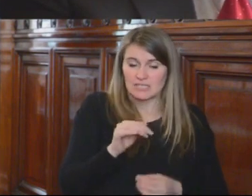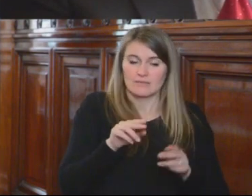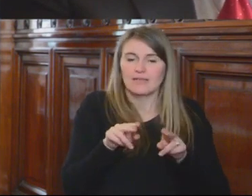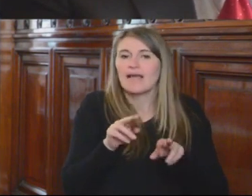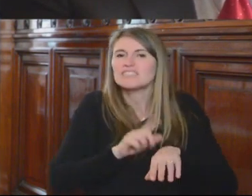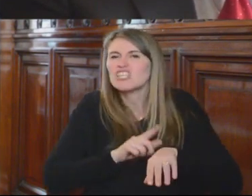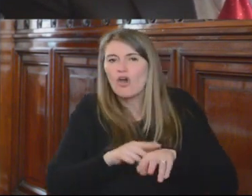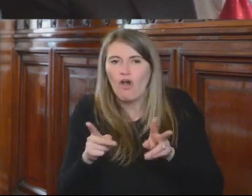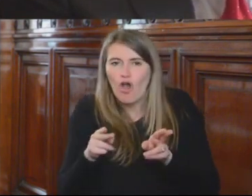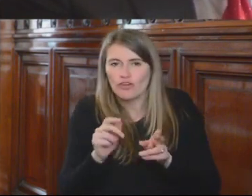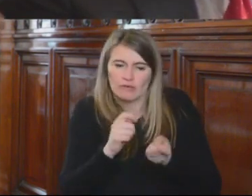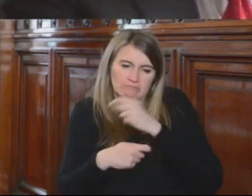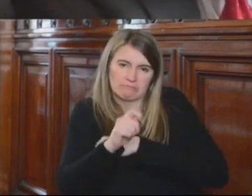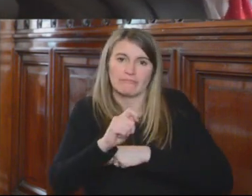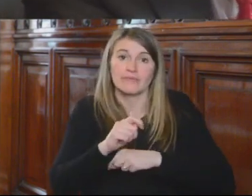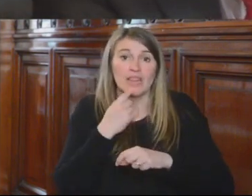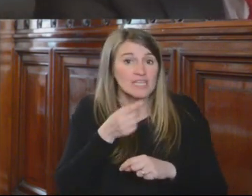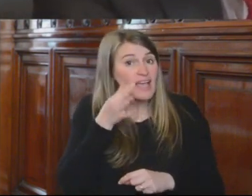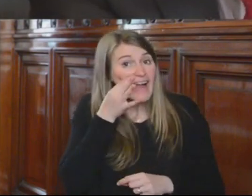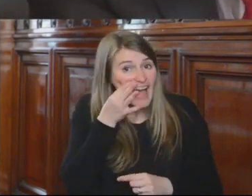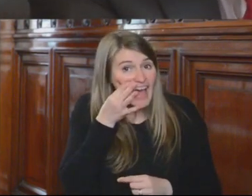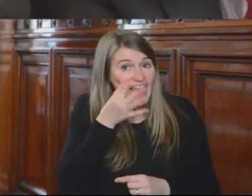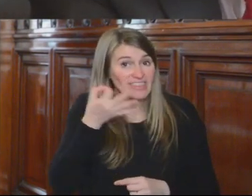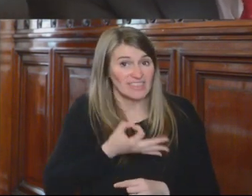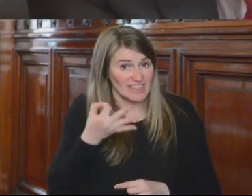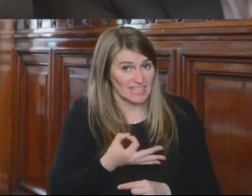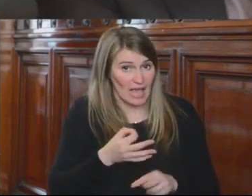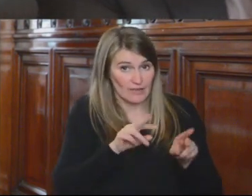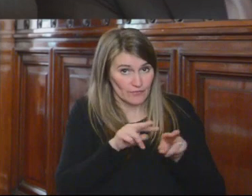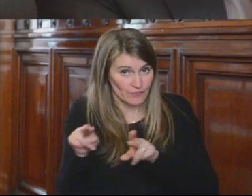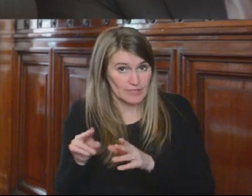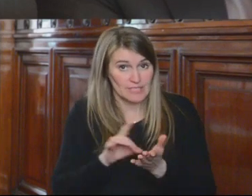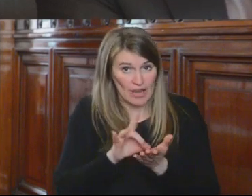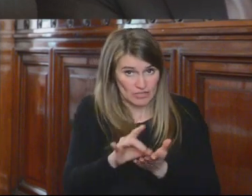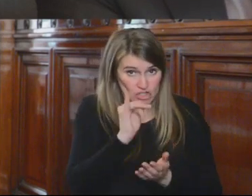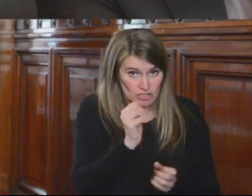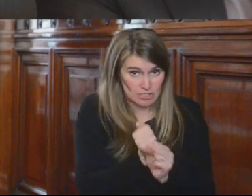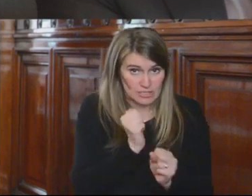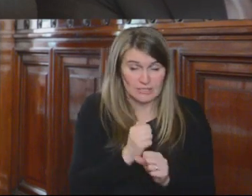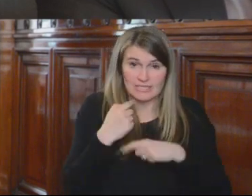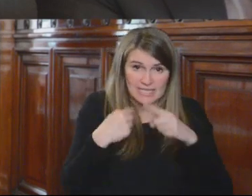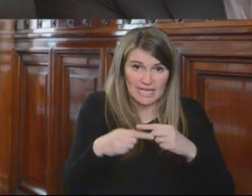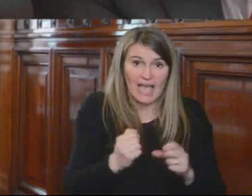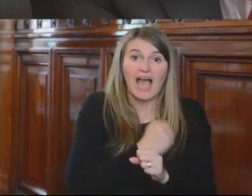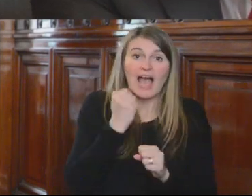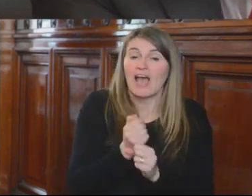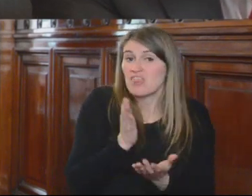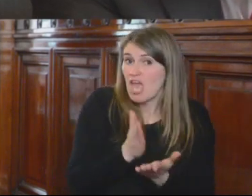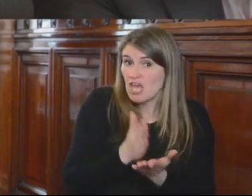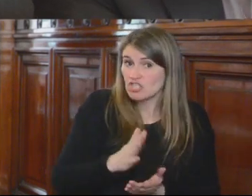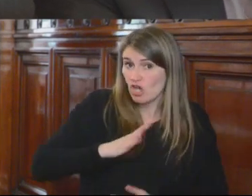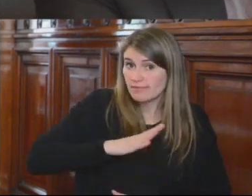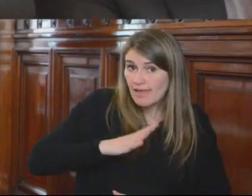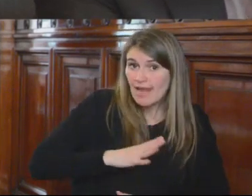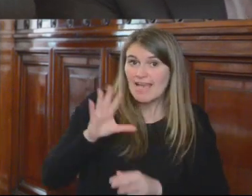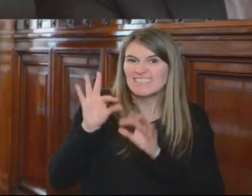judiciales, sino que garantiza la continuidad de los servicios de los mismos, al garantizar el derecho a participar en los procesos